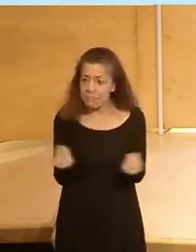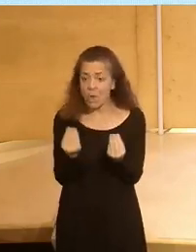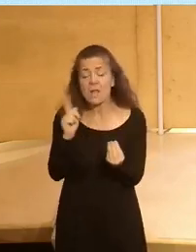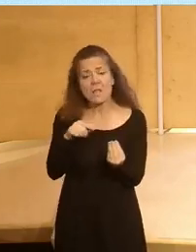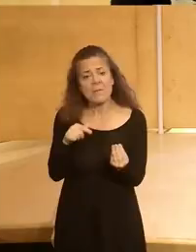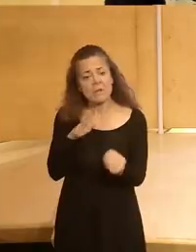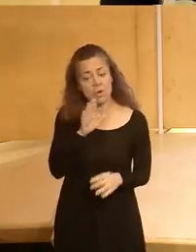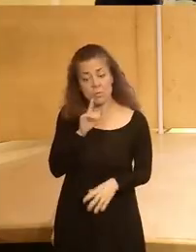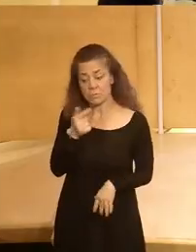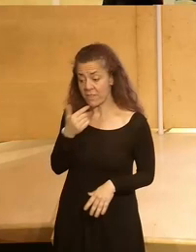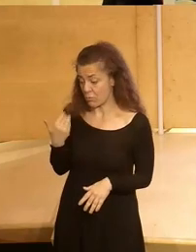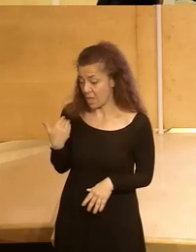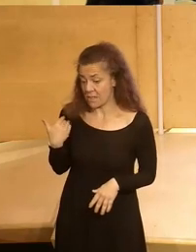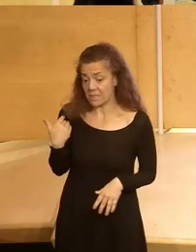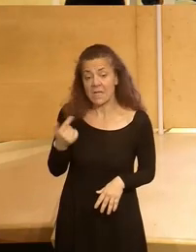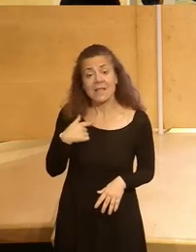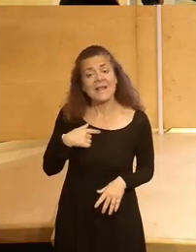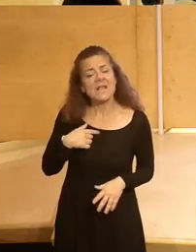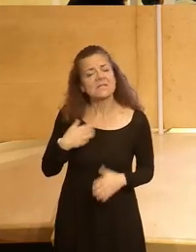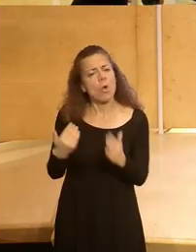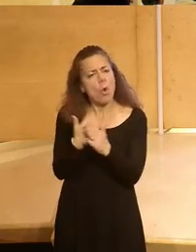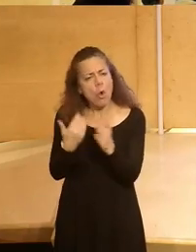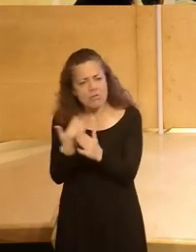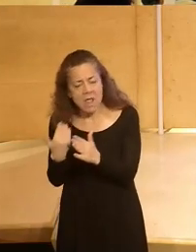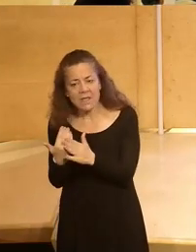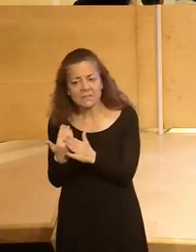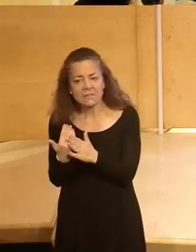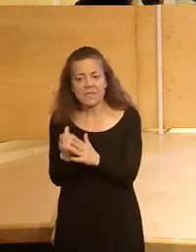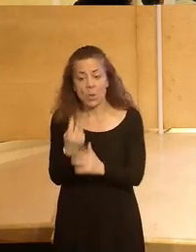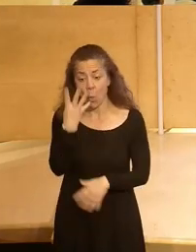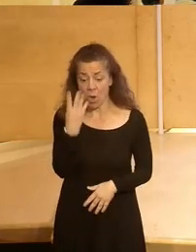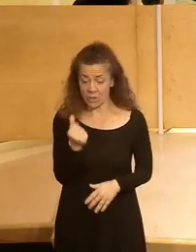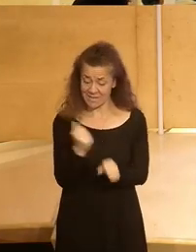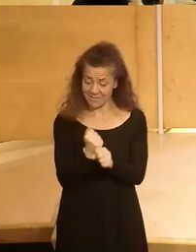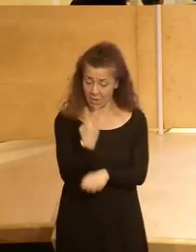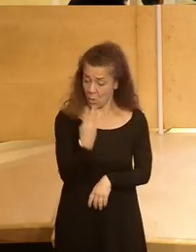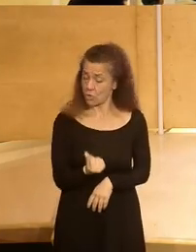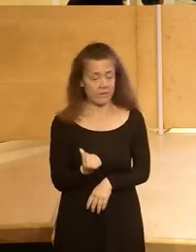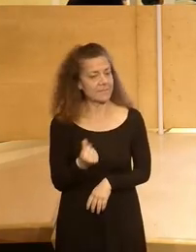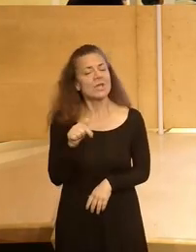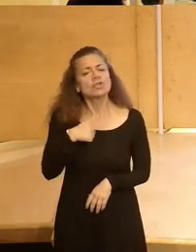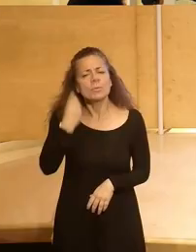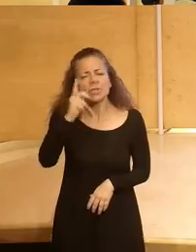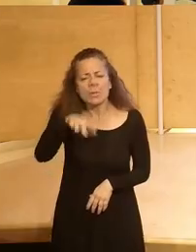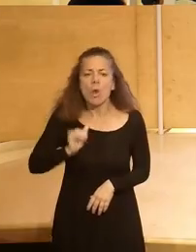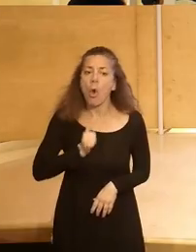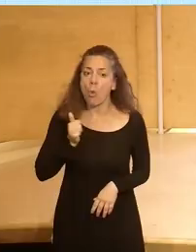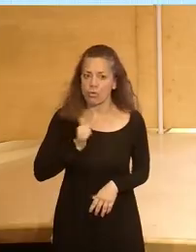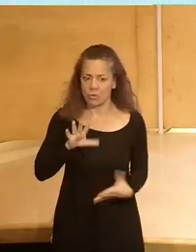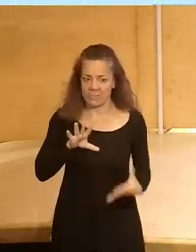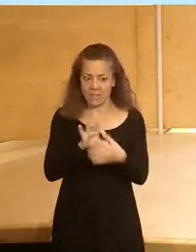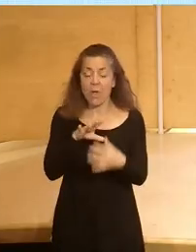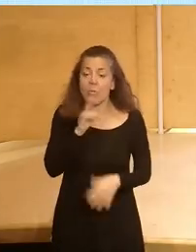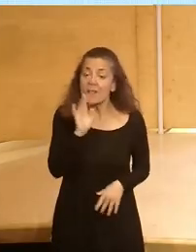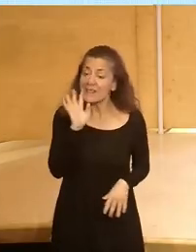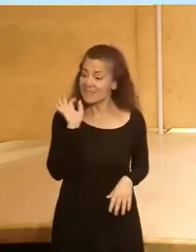uniéndolo un poco antes con lo que hablábamos de la jornada laboral de cuatro días creo que también es una oportunidad en ese sentido porque